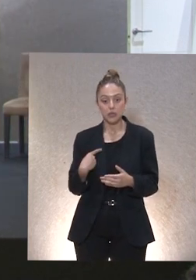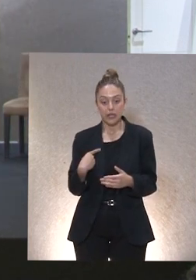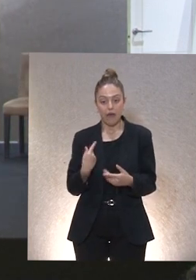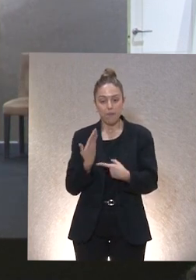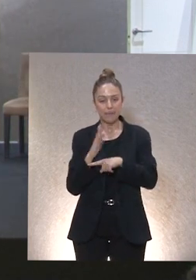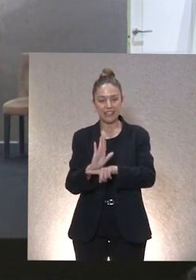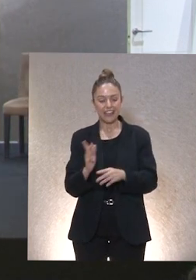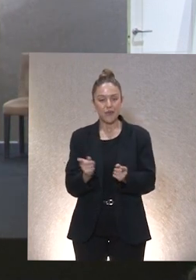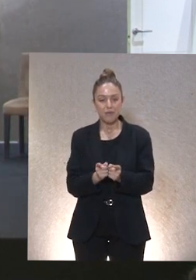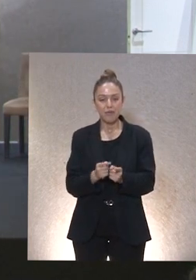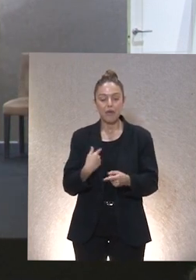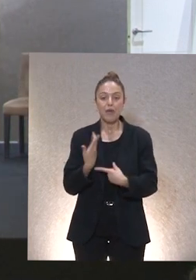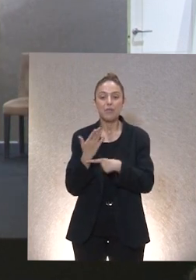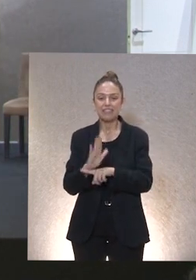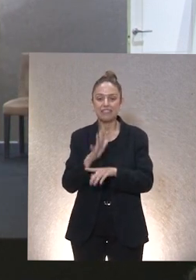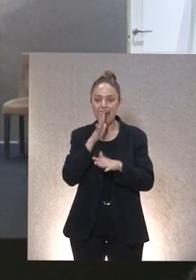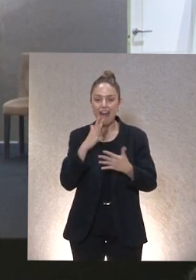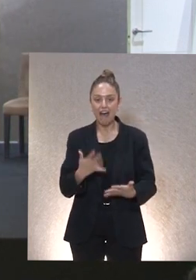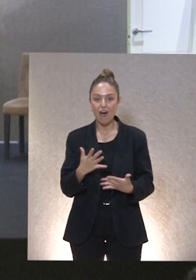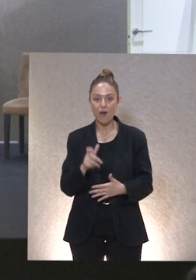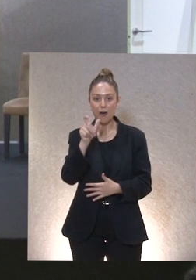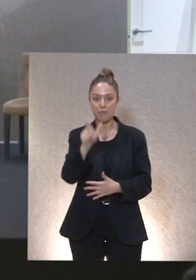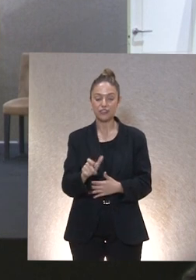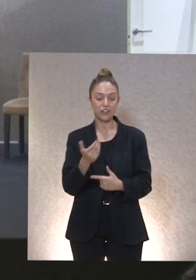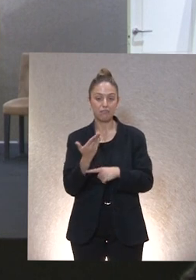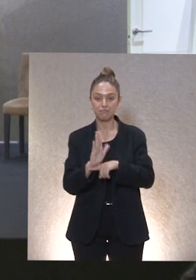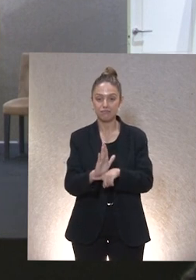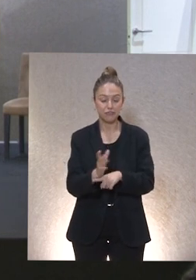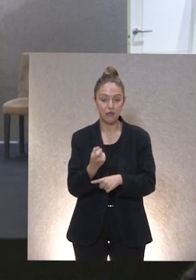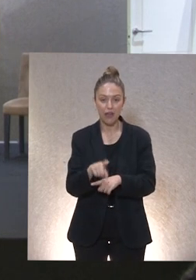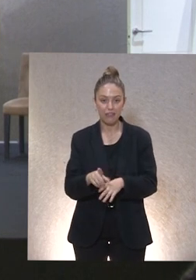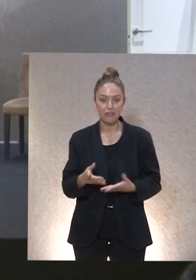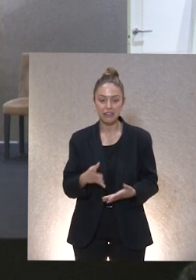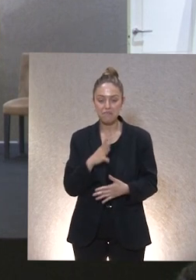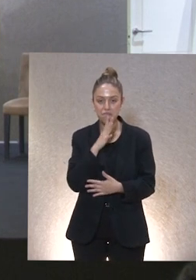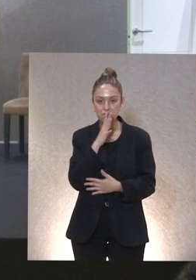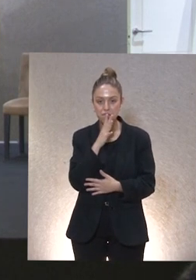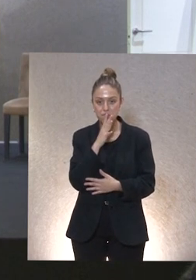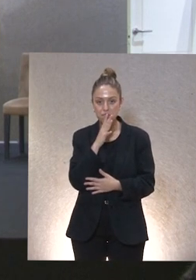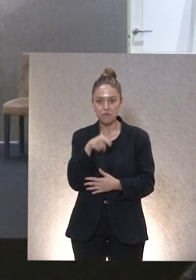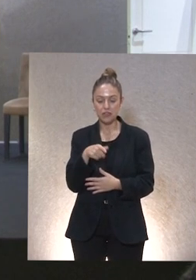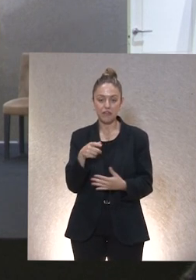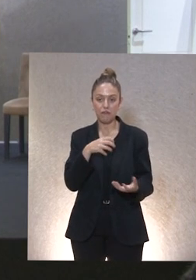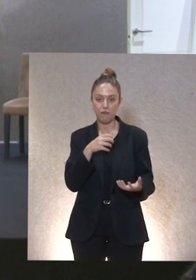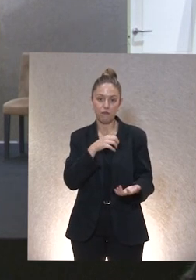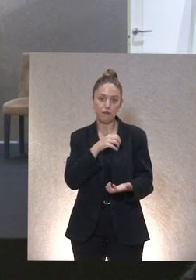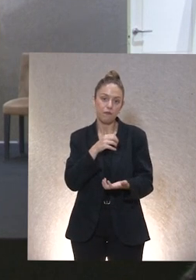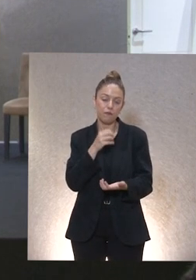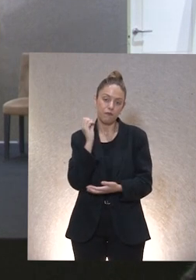presentación, os voy a presentar a alguien que no necesita ser presentado, evidentemente, y menos en este foro.